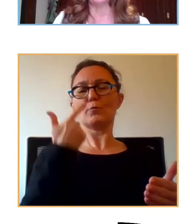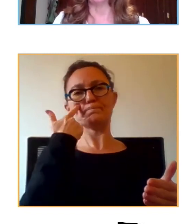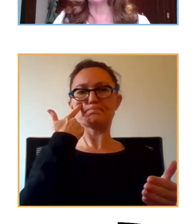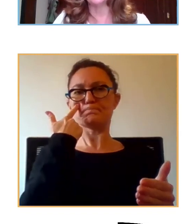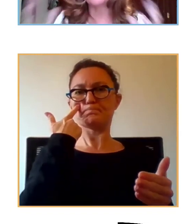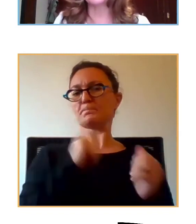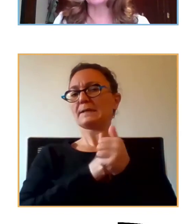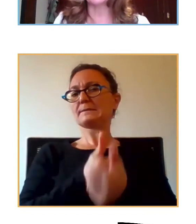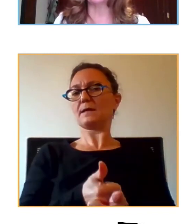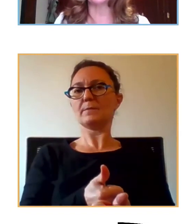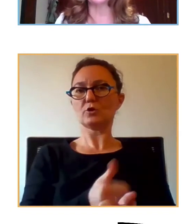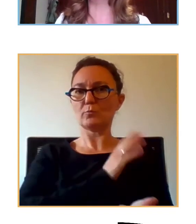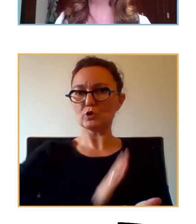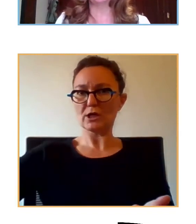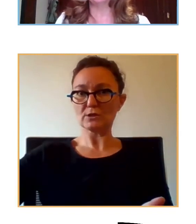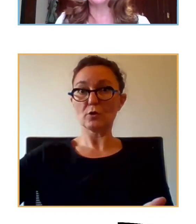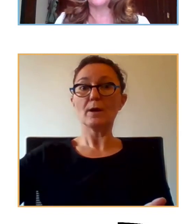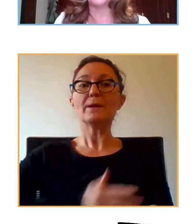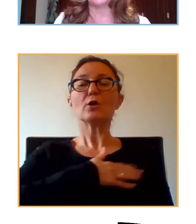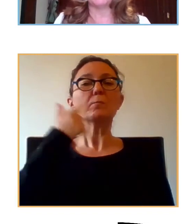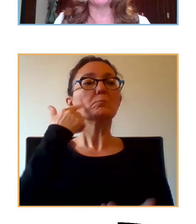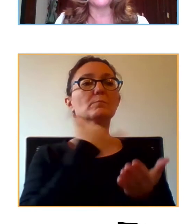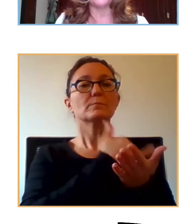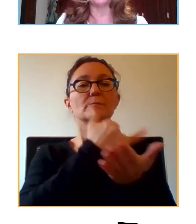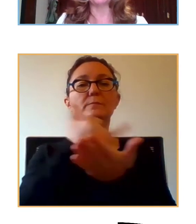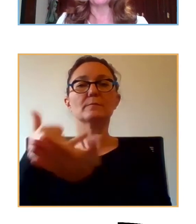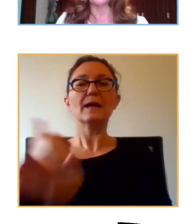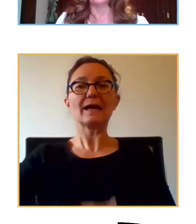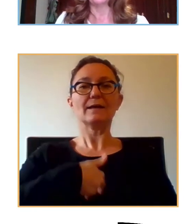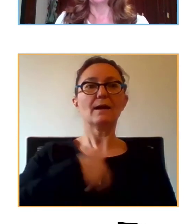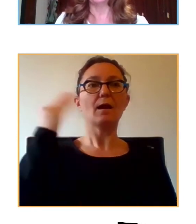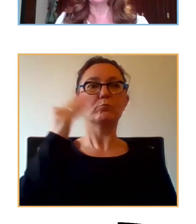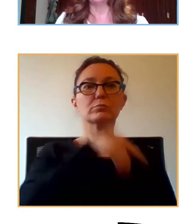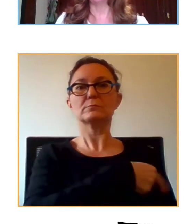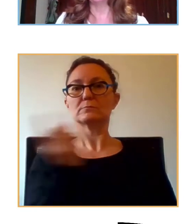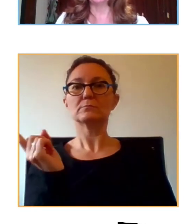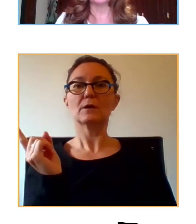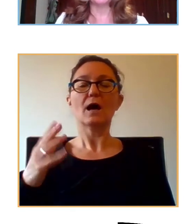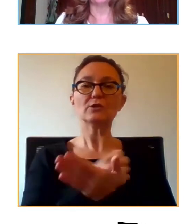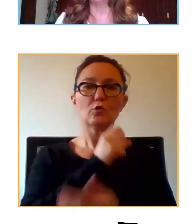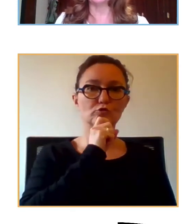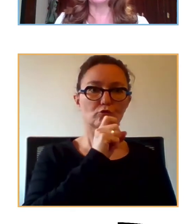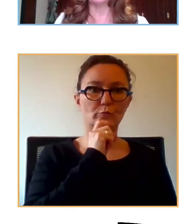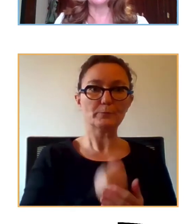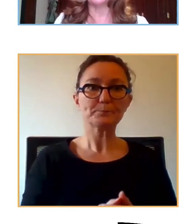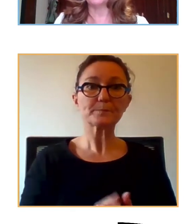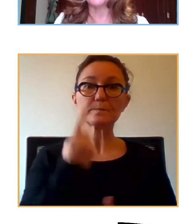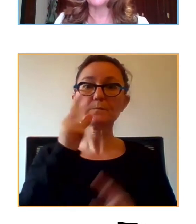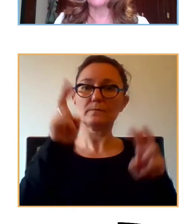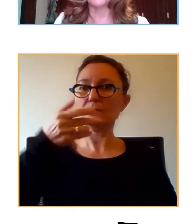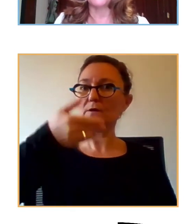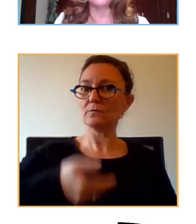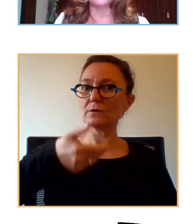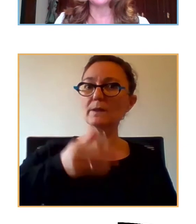ver este barrido general de cómo les estaba afectando. Un aspecto fundamental que